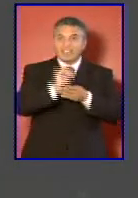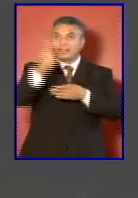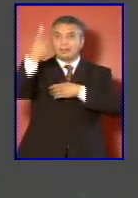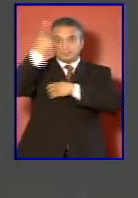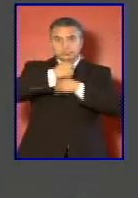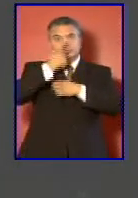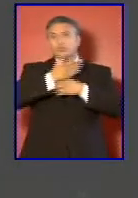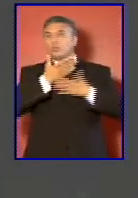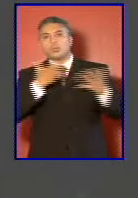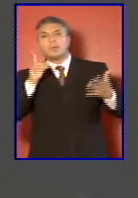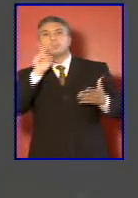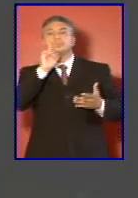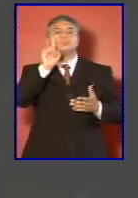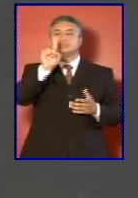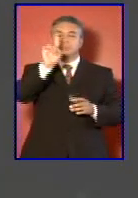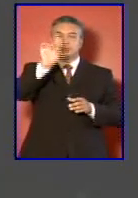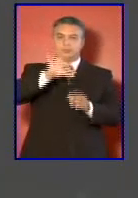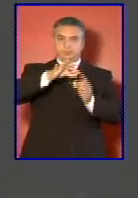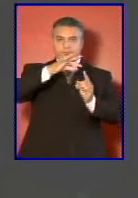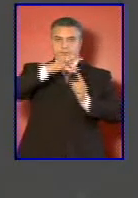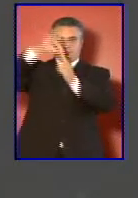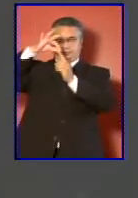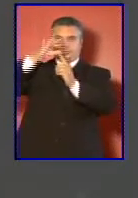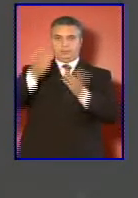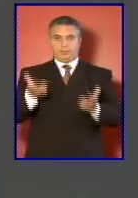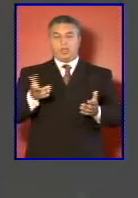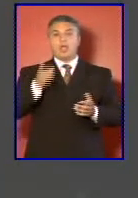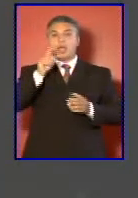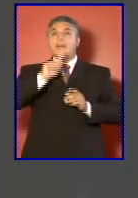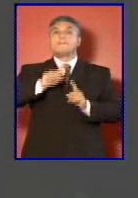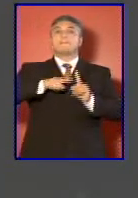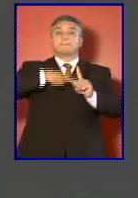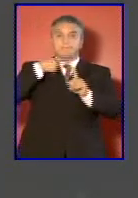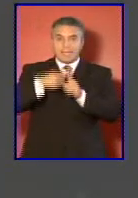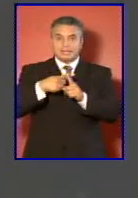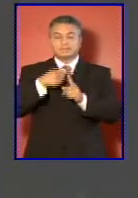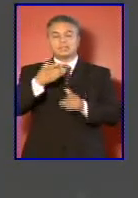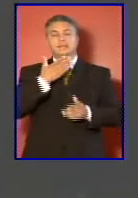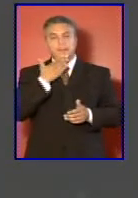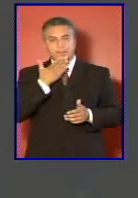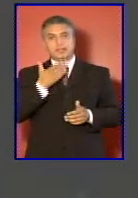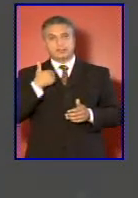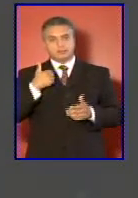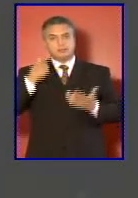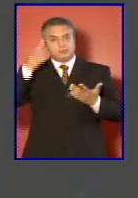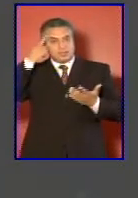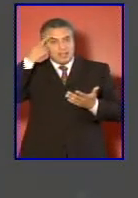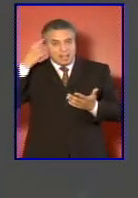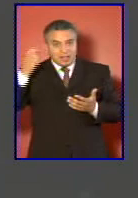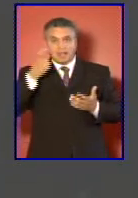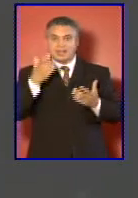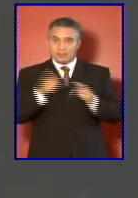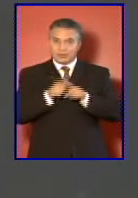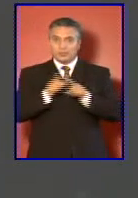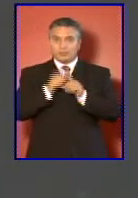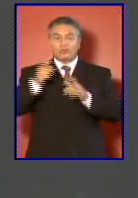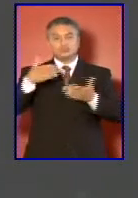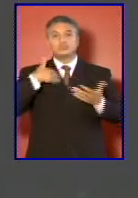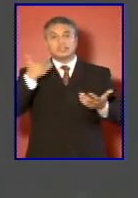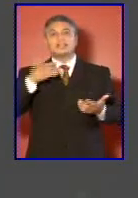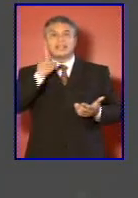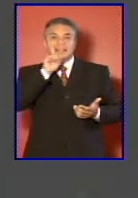autoridad que se designe y adicionalmente estamos creando más que creando estamos